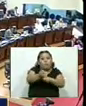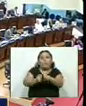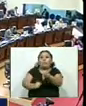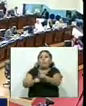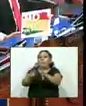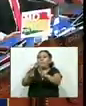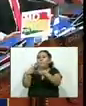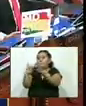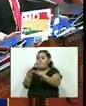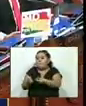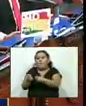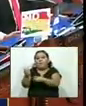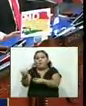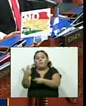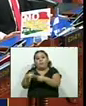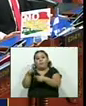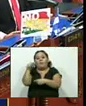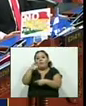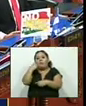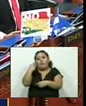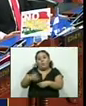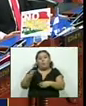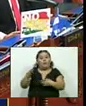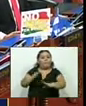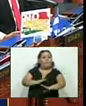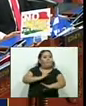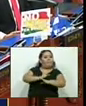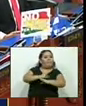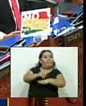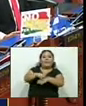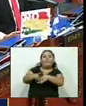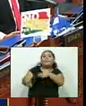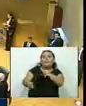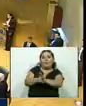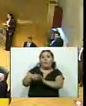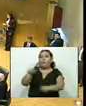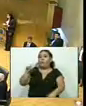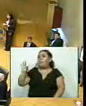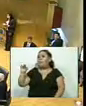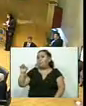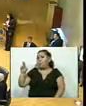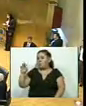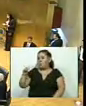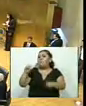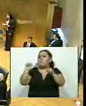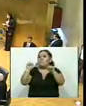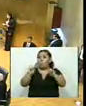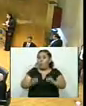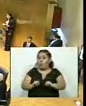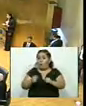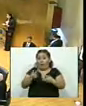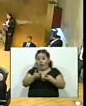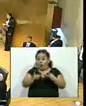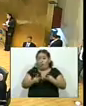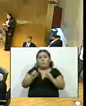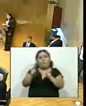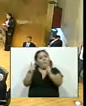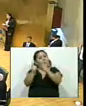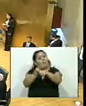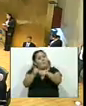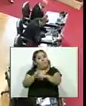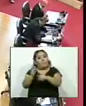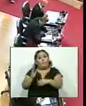también es un delito, pero los diputados tienen fuero constitucional. Es viable en estos tiempos remover ese beneficio para que en